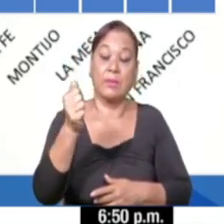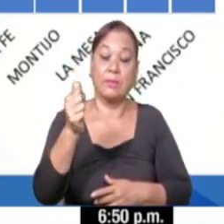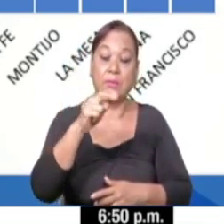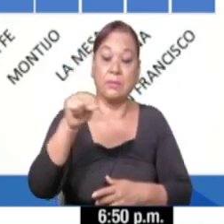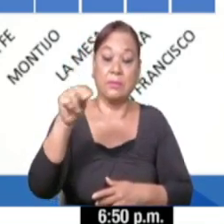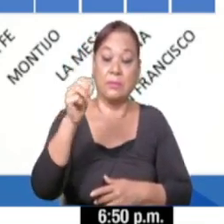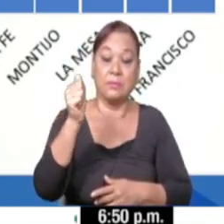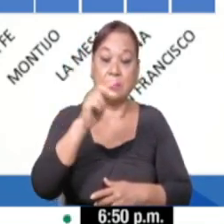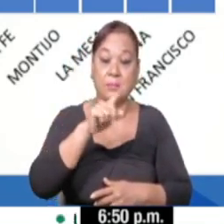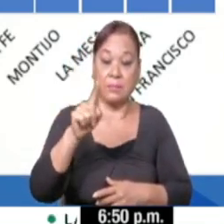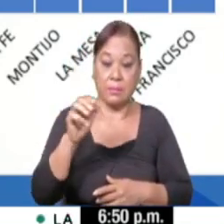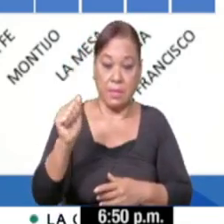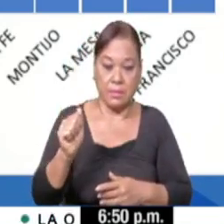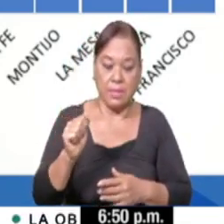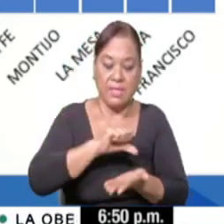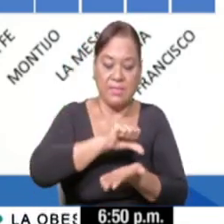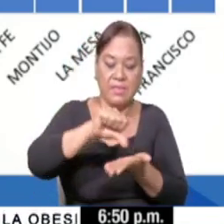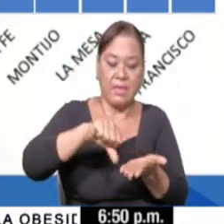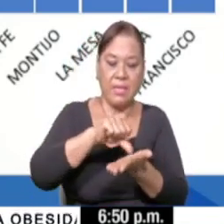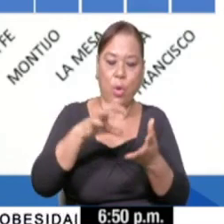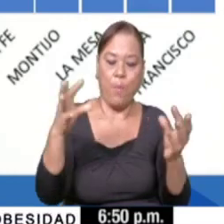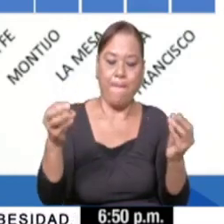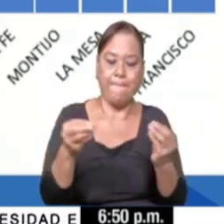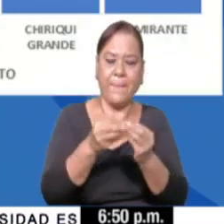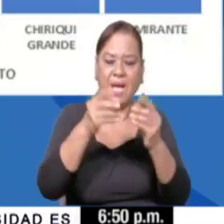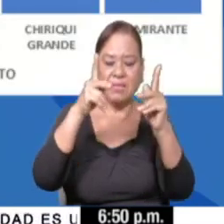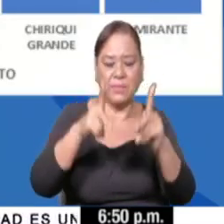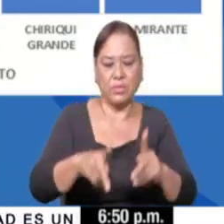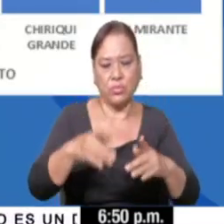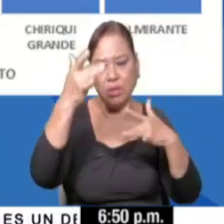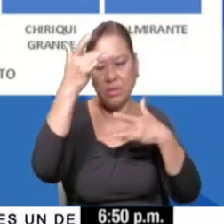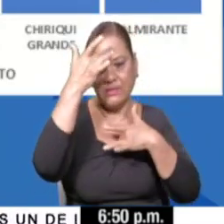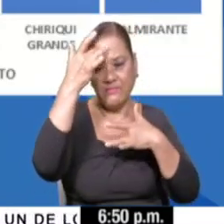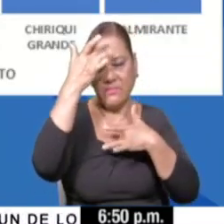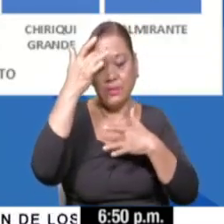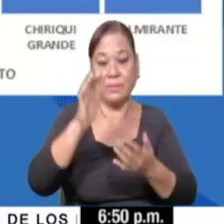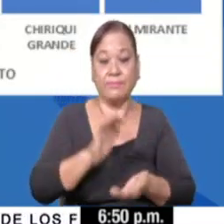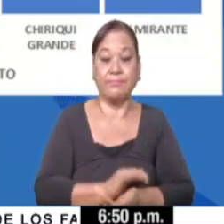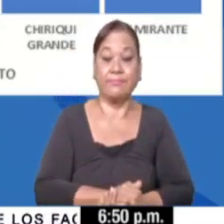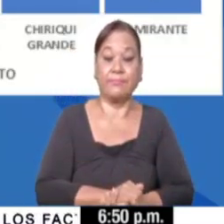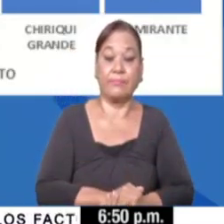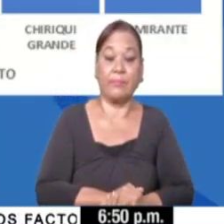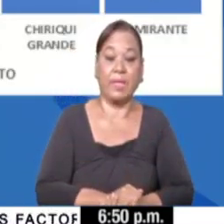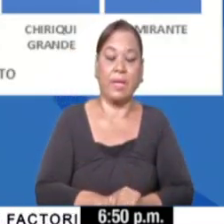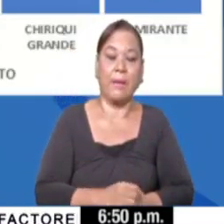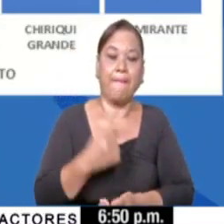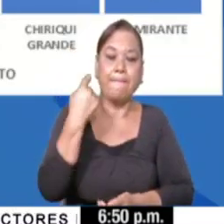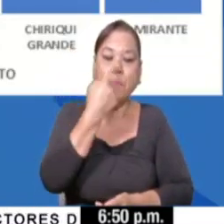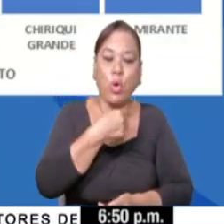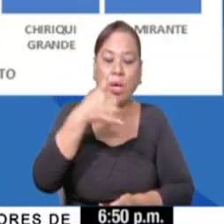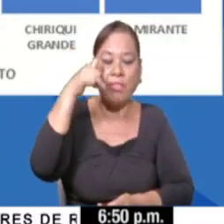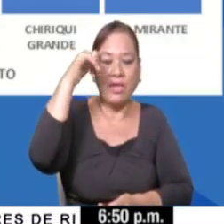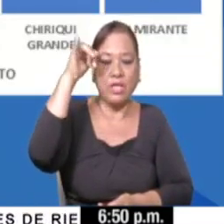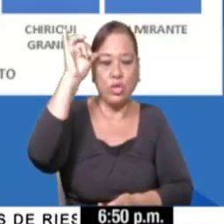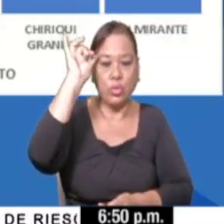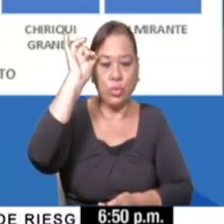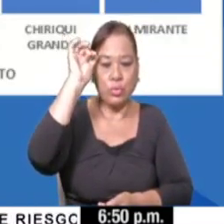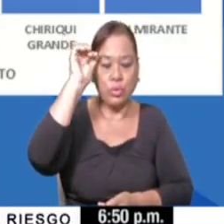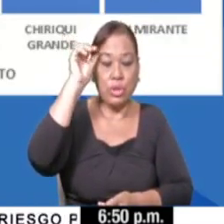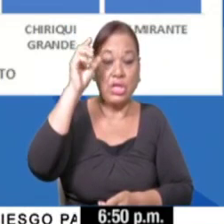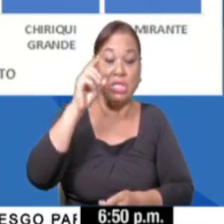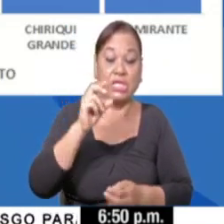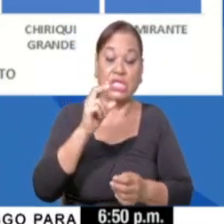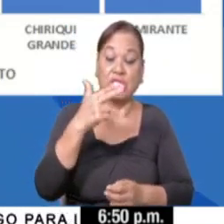presentan en ese orden el mayor número de casos. Y para la provincia de Boca del Toro, Changuinola,